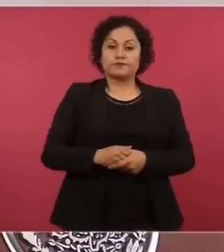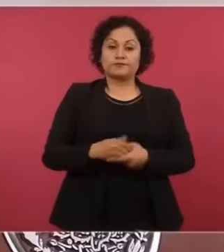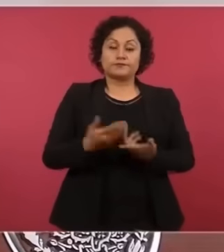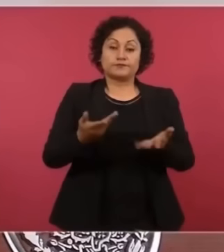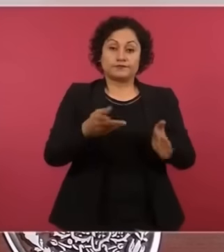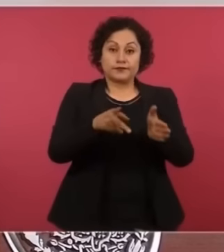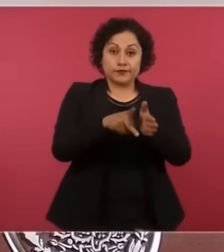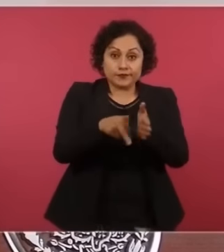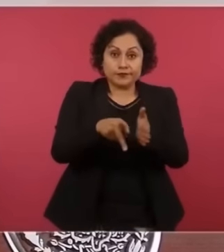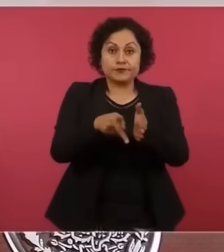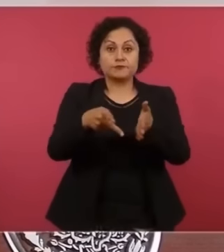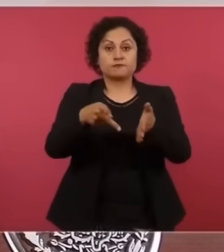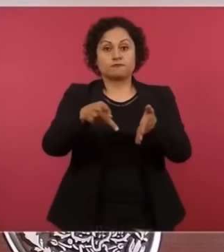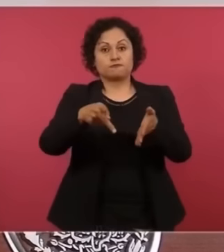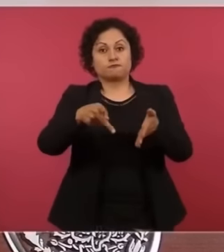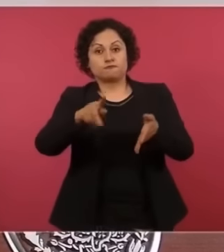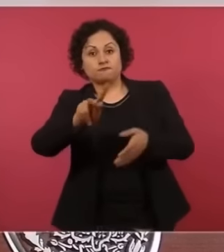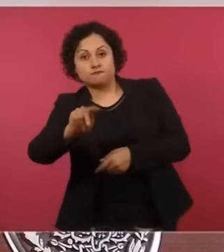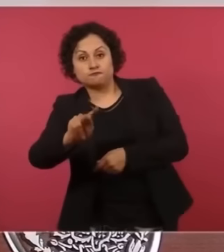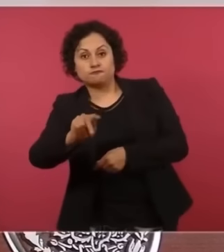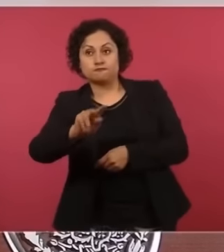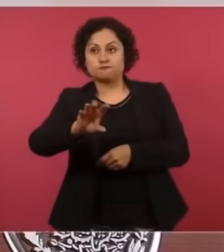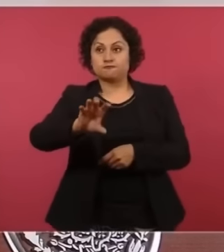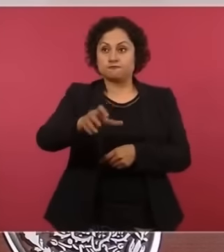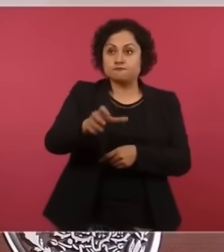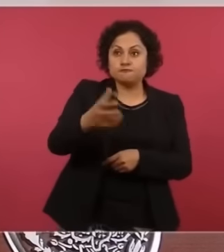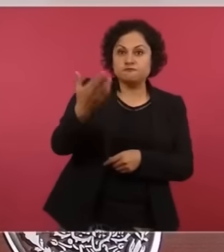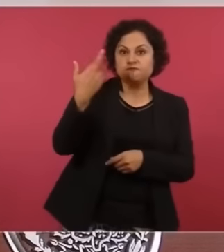callan,